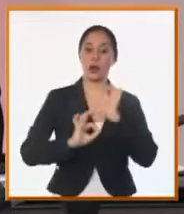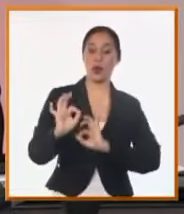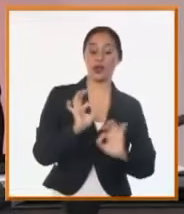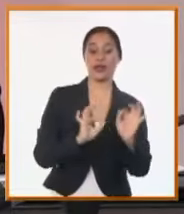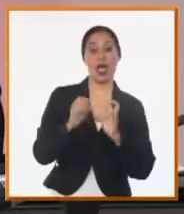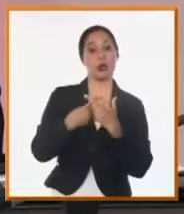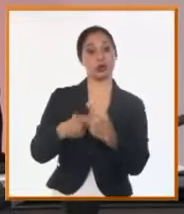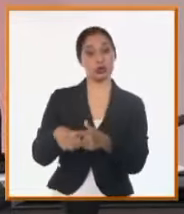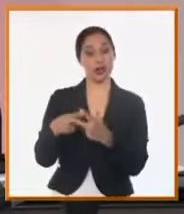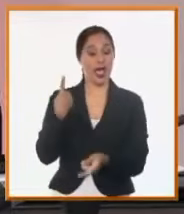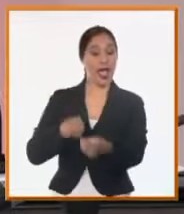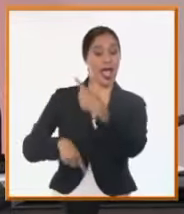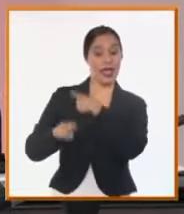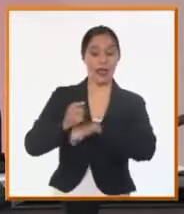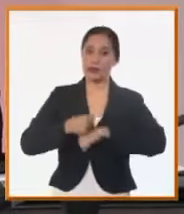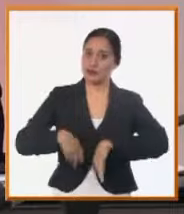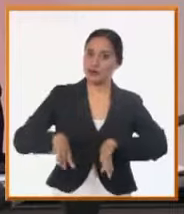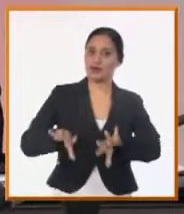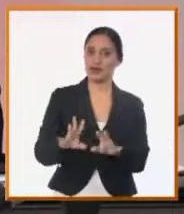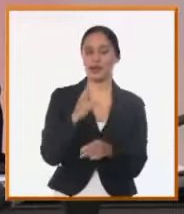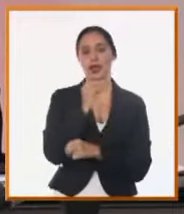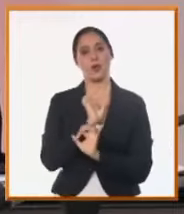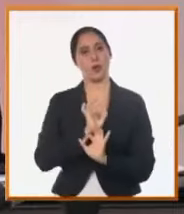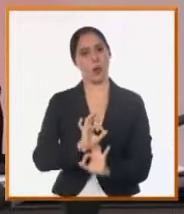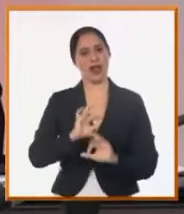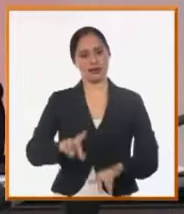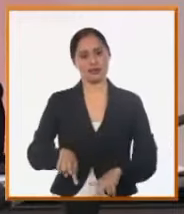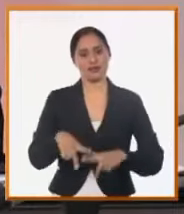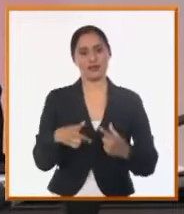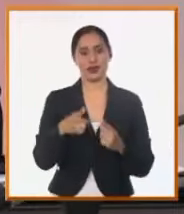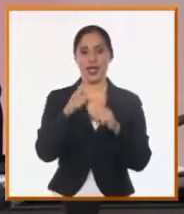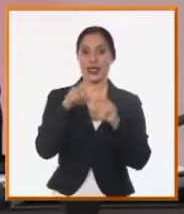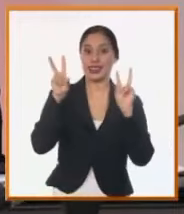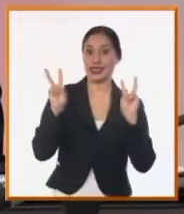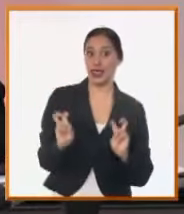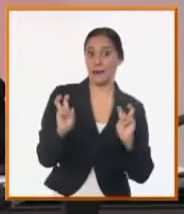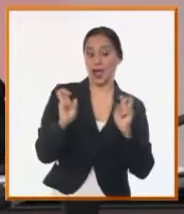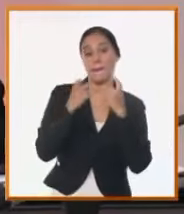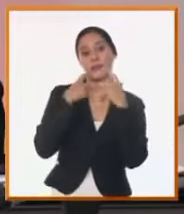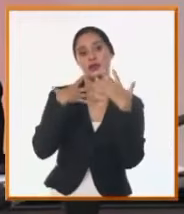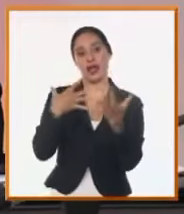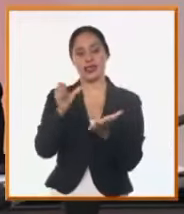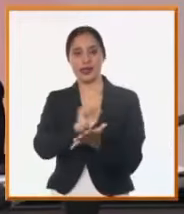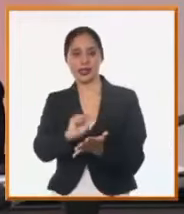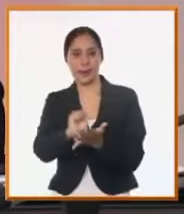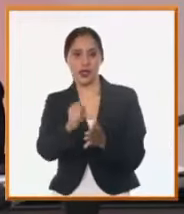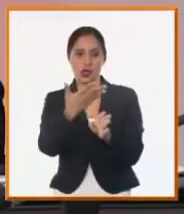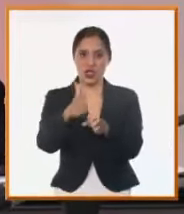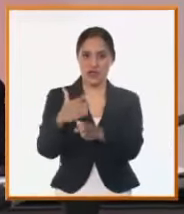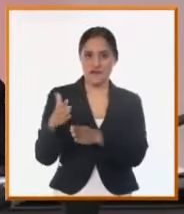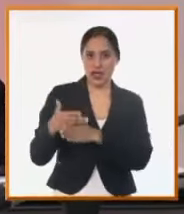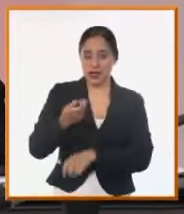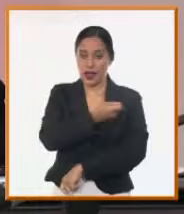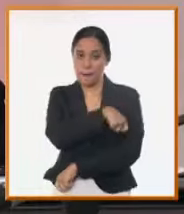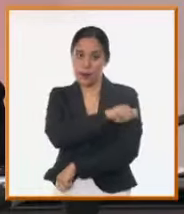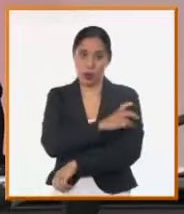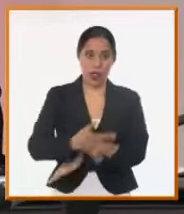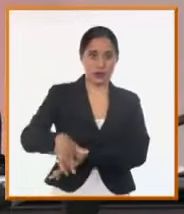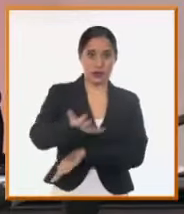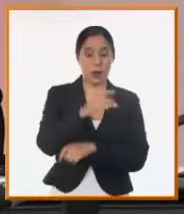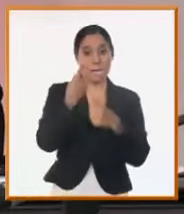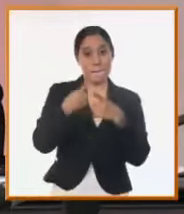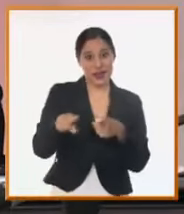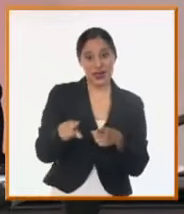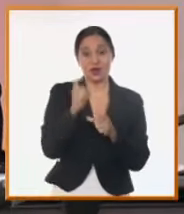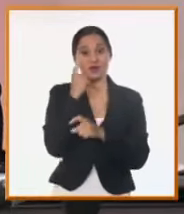dedicamos el espacio fundamentalmente, por supuesto, a los temas que tienen que ver con los servicios directos a la población, pero Agua y Saneamiento tiene un